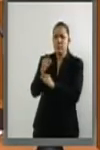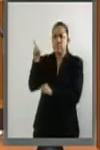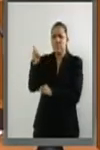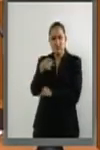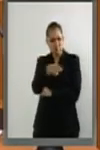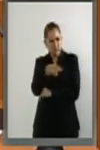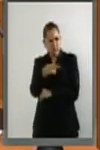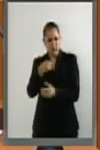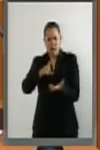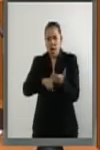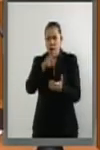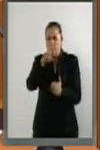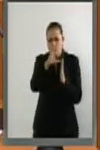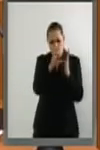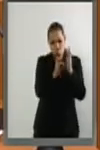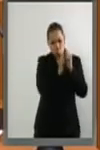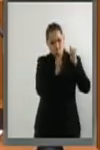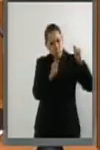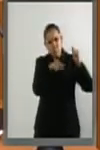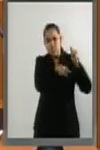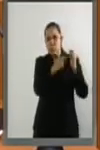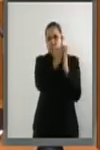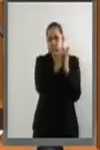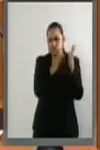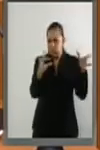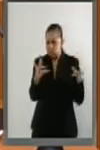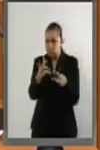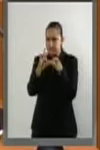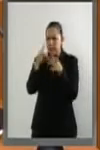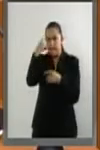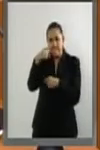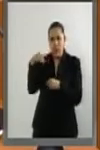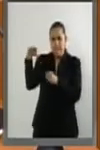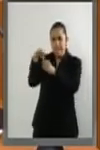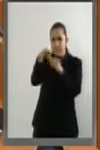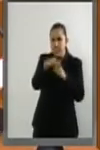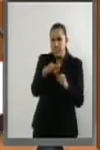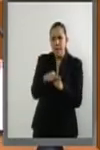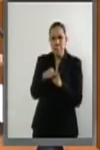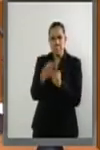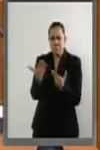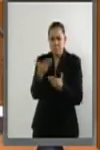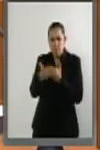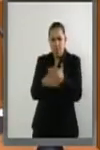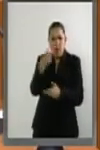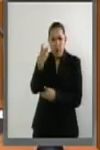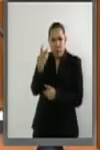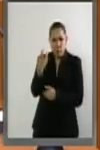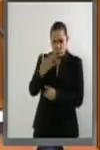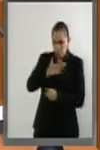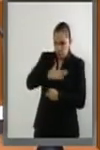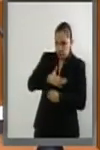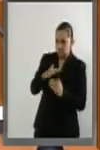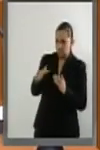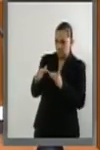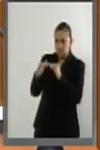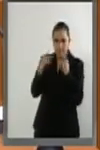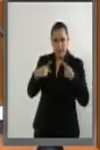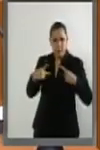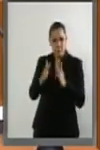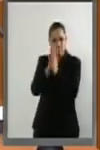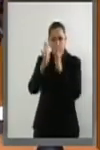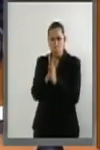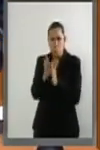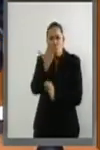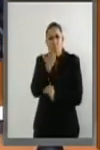inconstitucionales y contrarios a los principios básicos de la democracia. Las acciones de